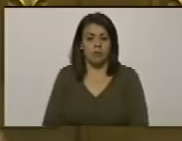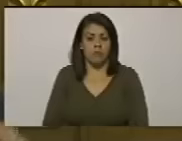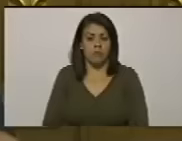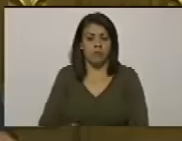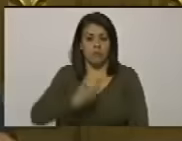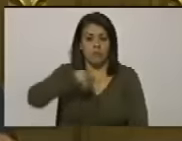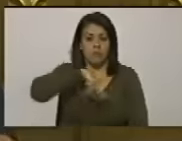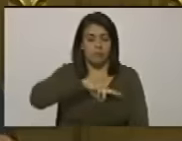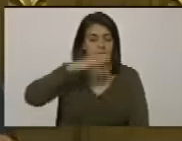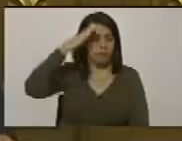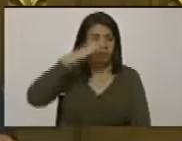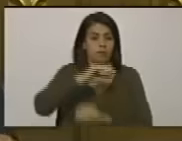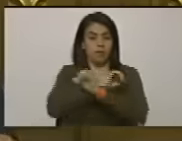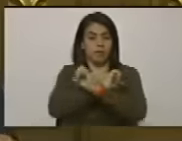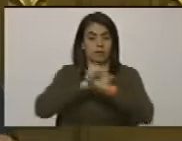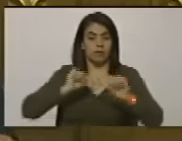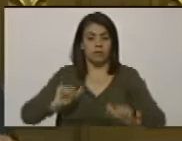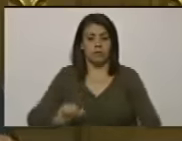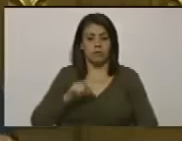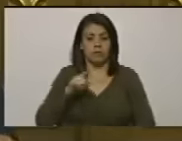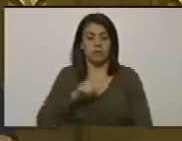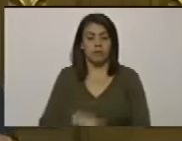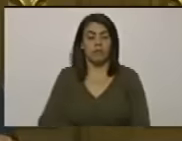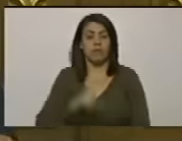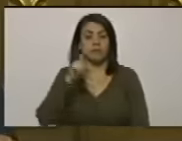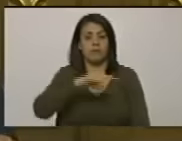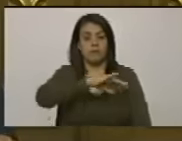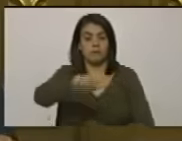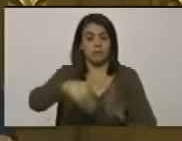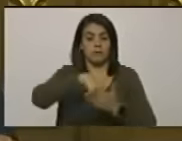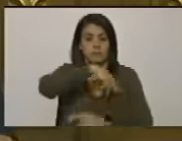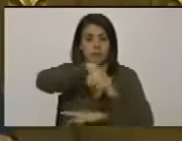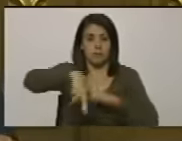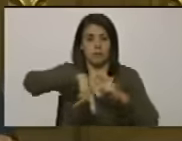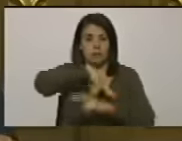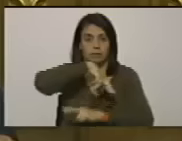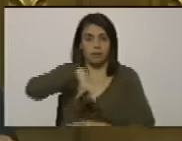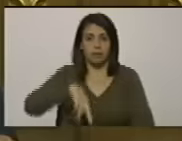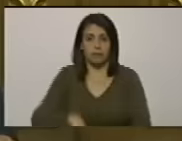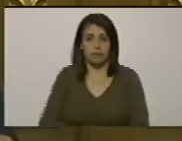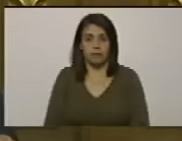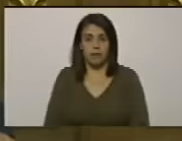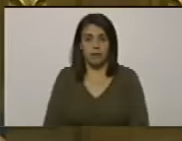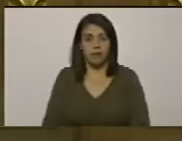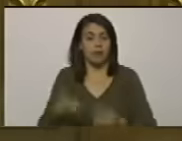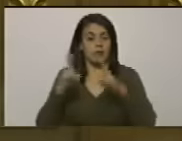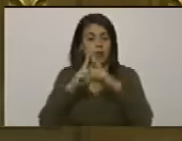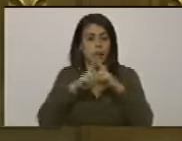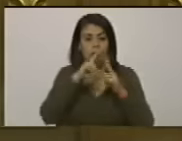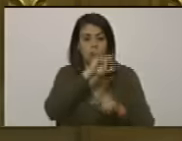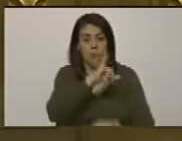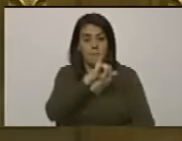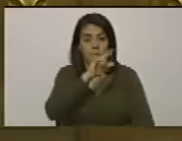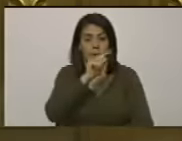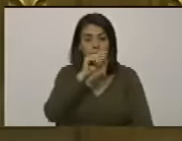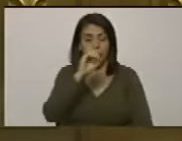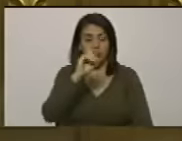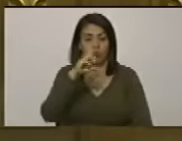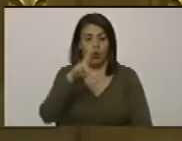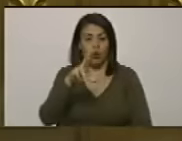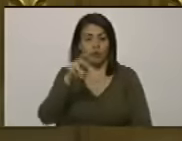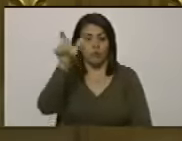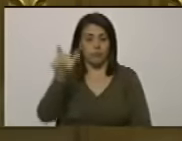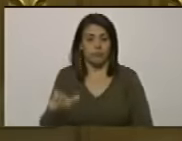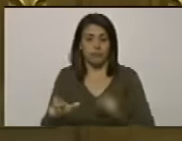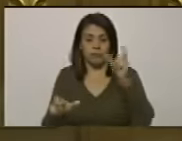nuestros soldados de nuestra fuerza armada y para todos revolucionarios quienes conocimos a Víctor Hugo en